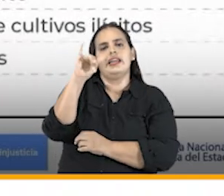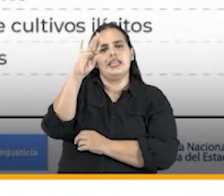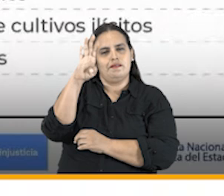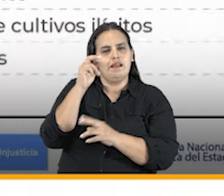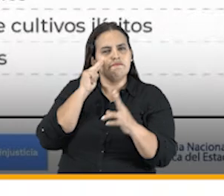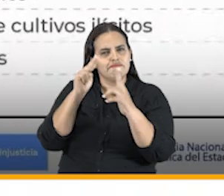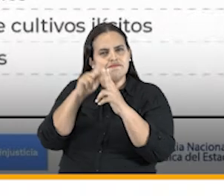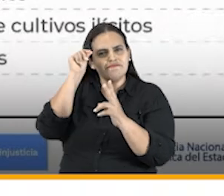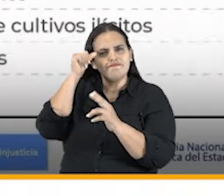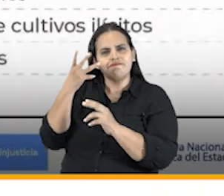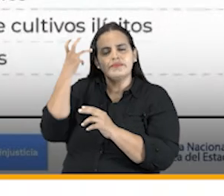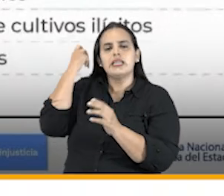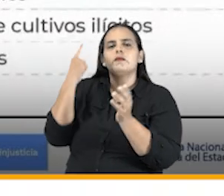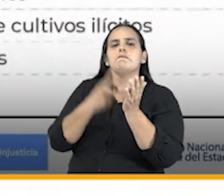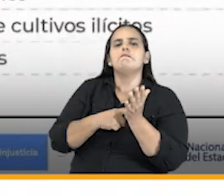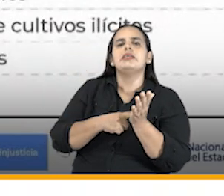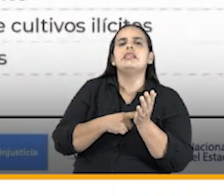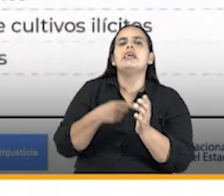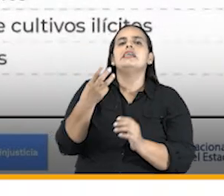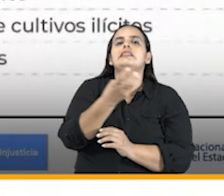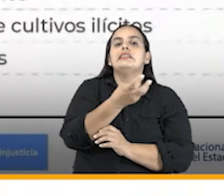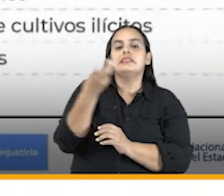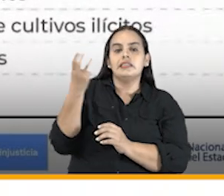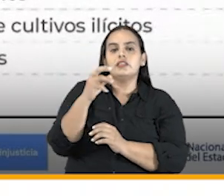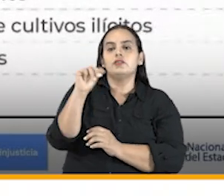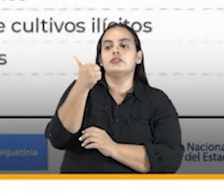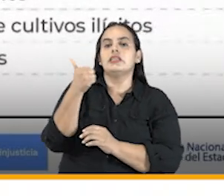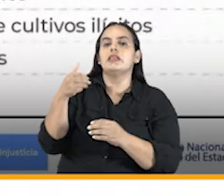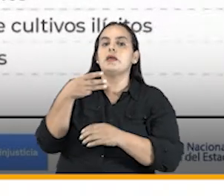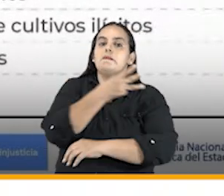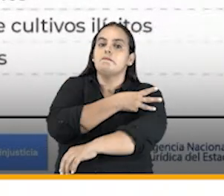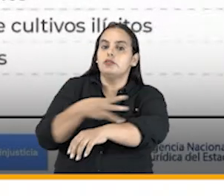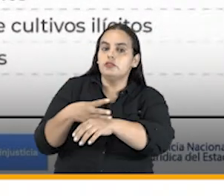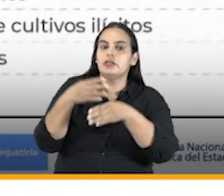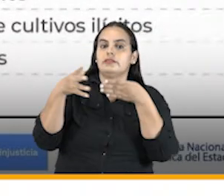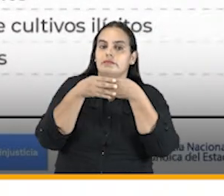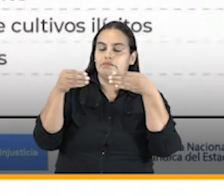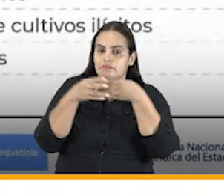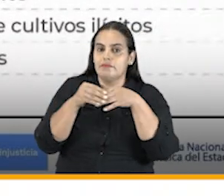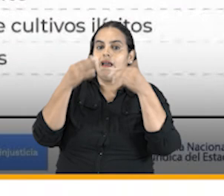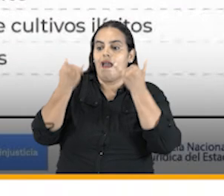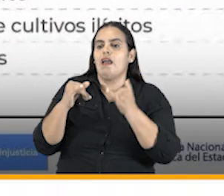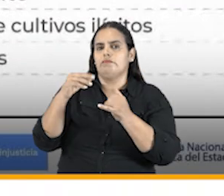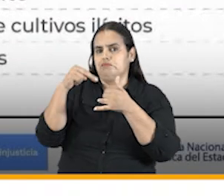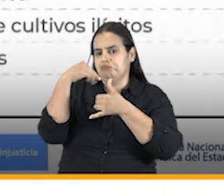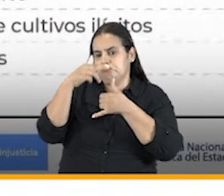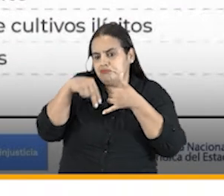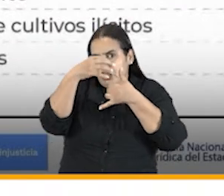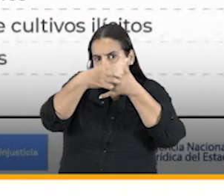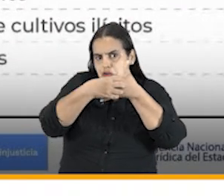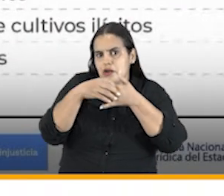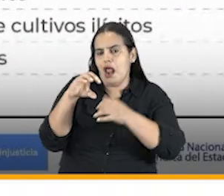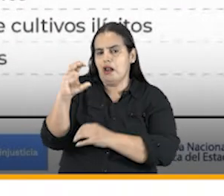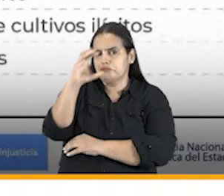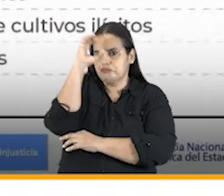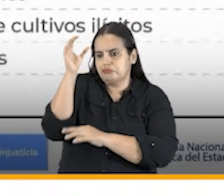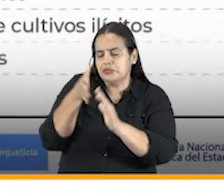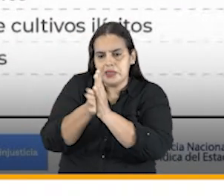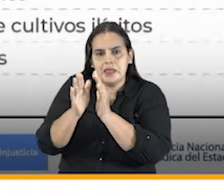.310 millones de dólares. En el campo nacional tampoco han sido menos los triunfos.